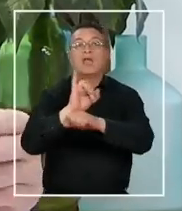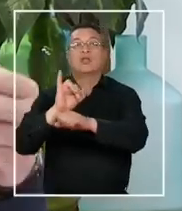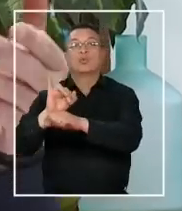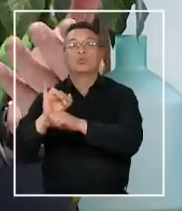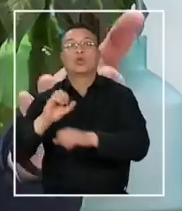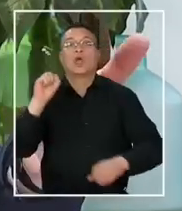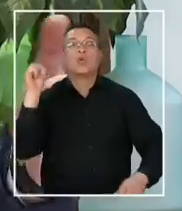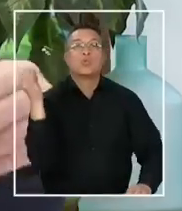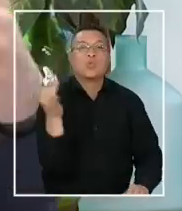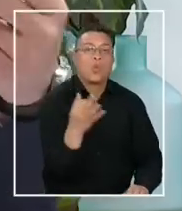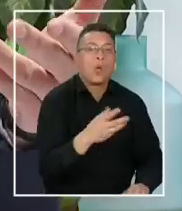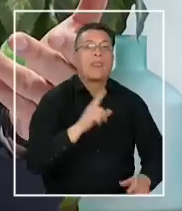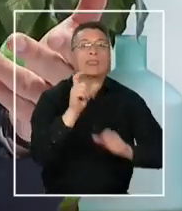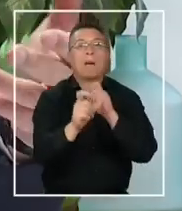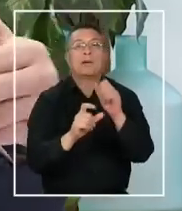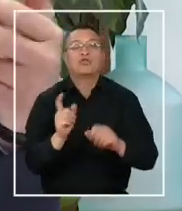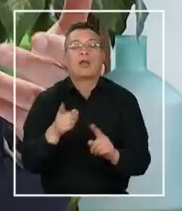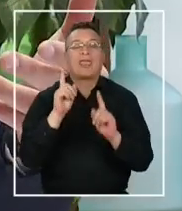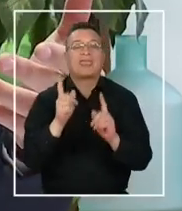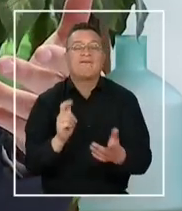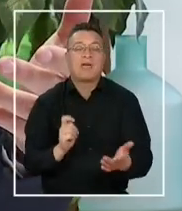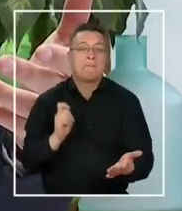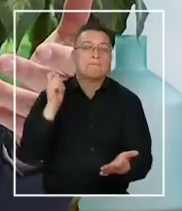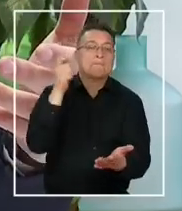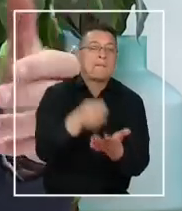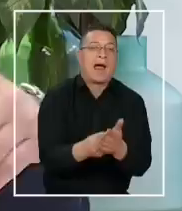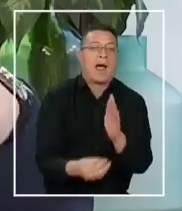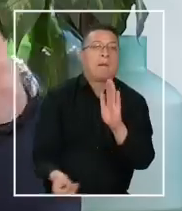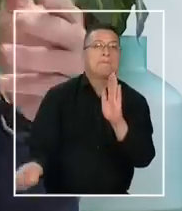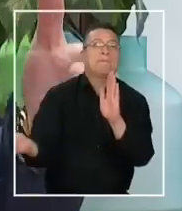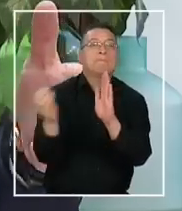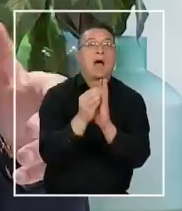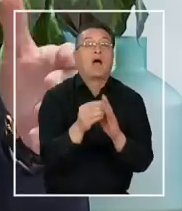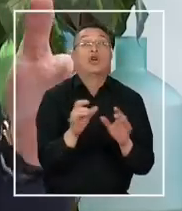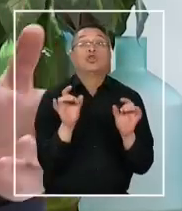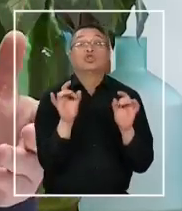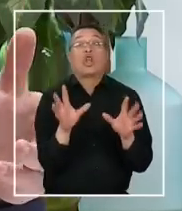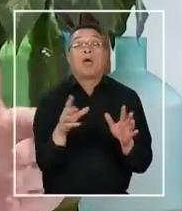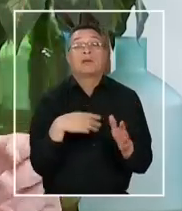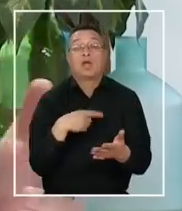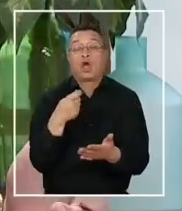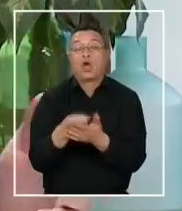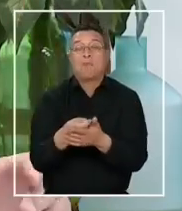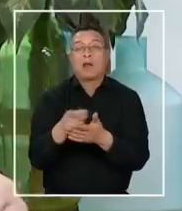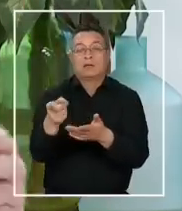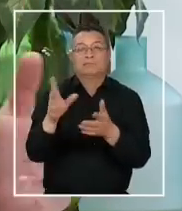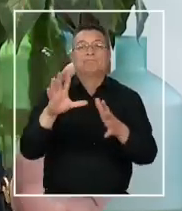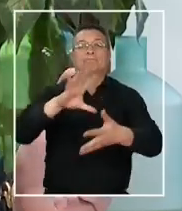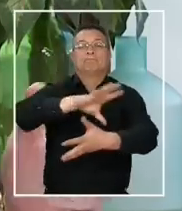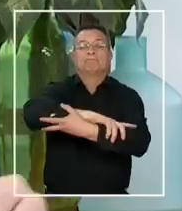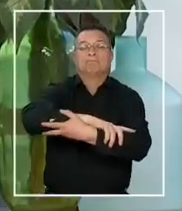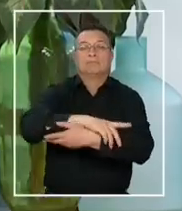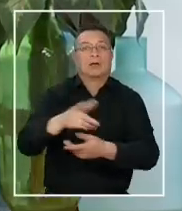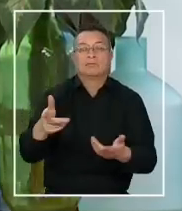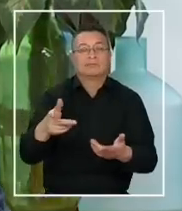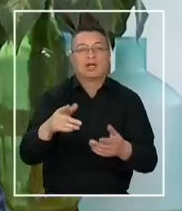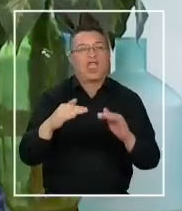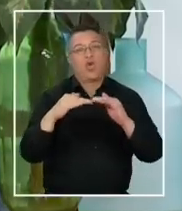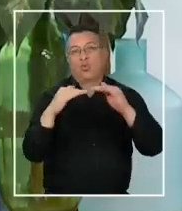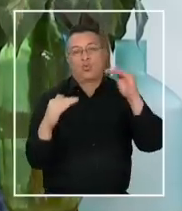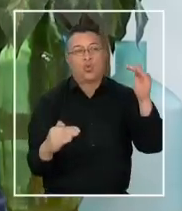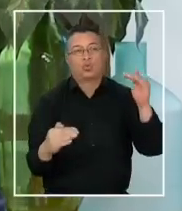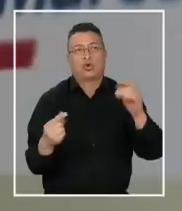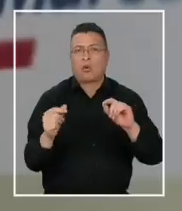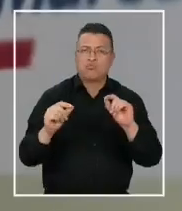deben pagar más solamente por comprar el convenio marco? Es muy injusto y es un